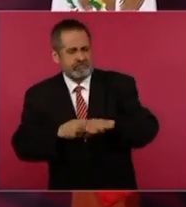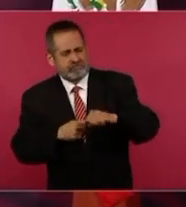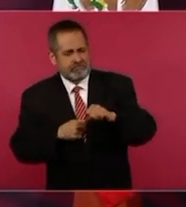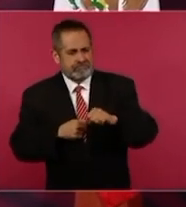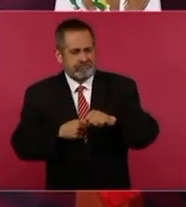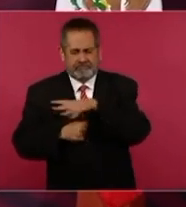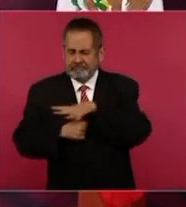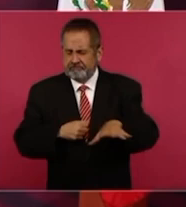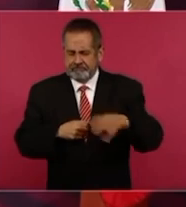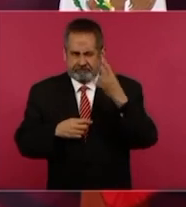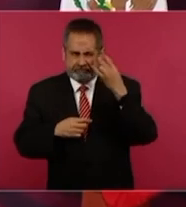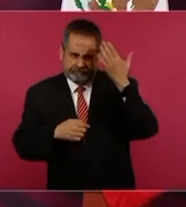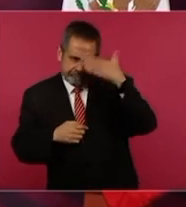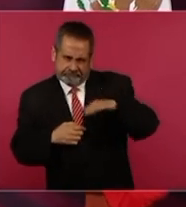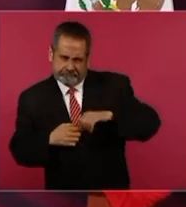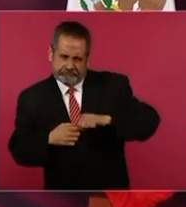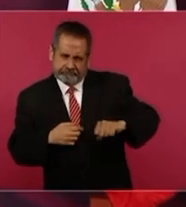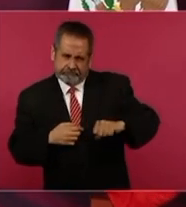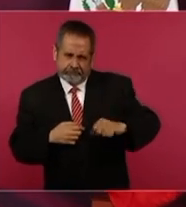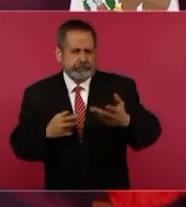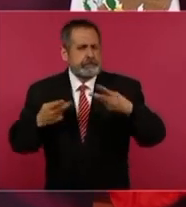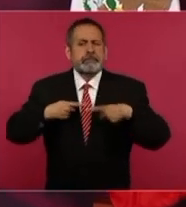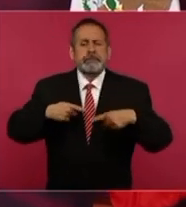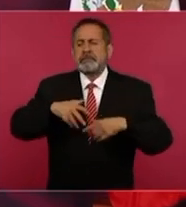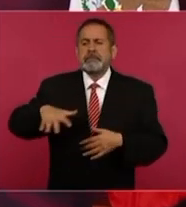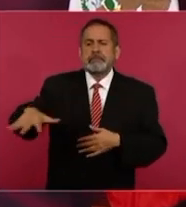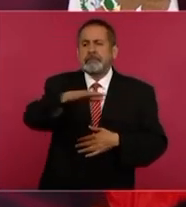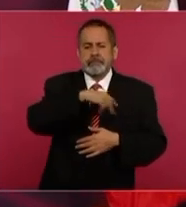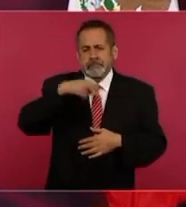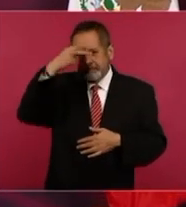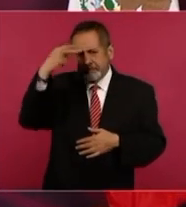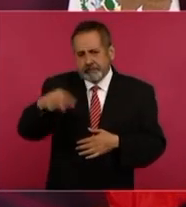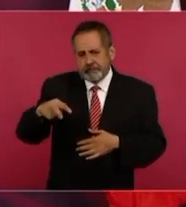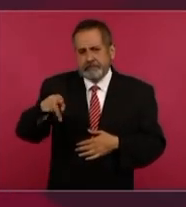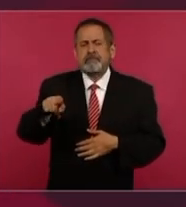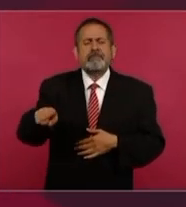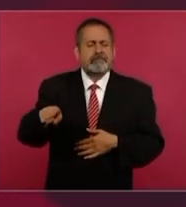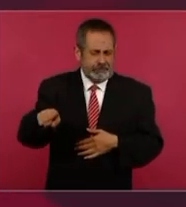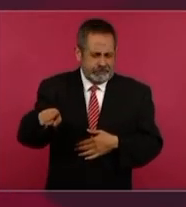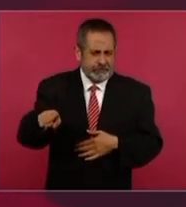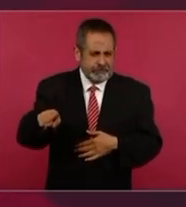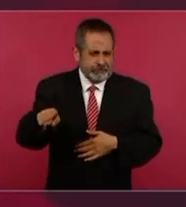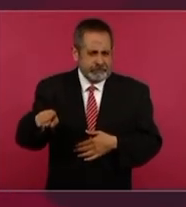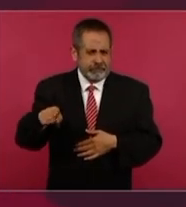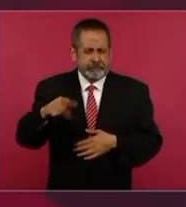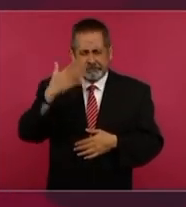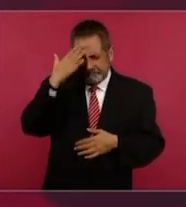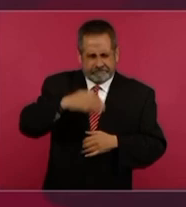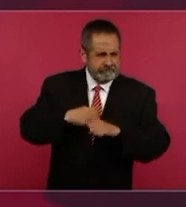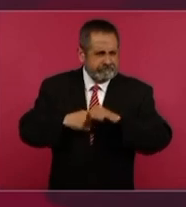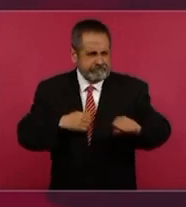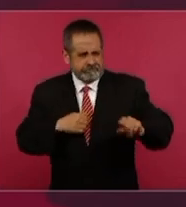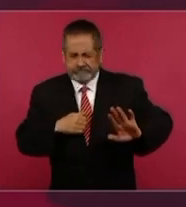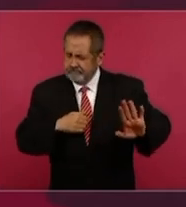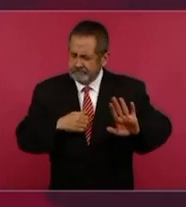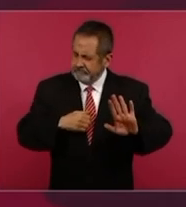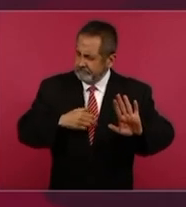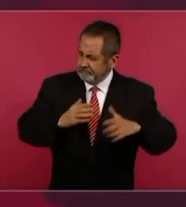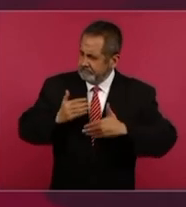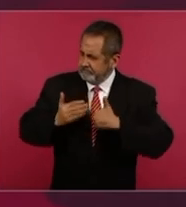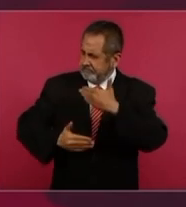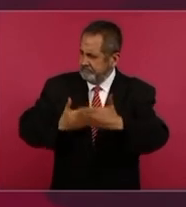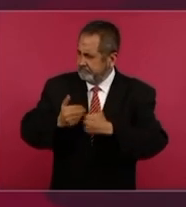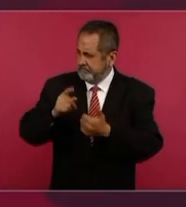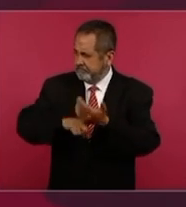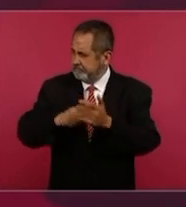lo que somos los mexicanos, con todo lo que se ha avanzado en la